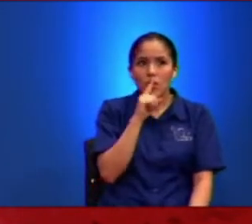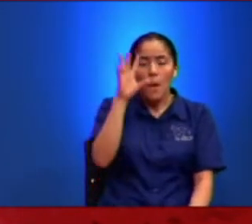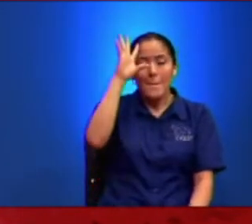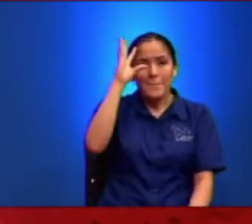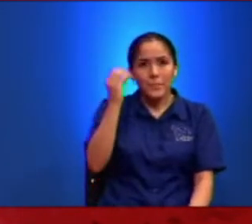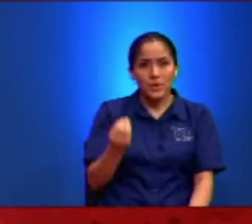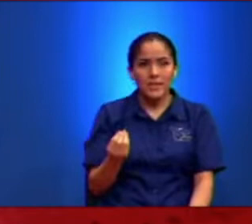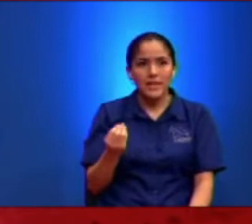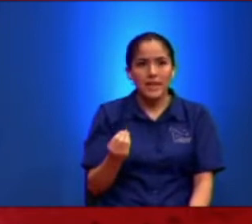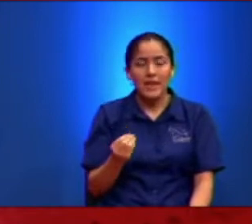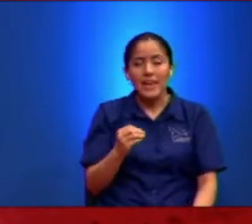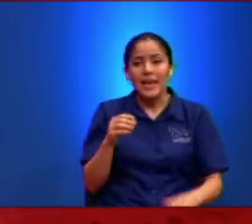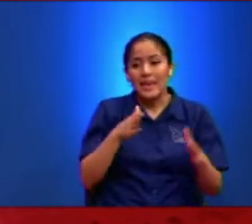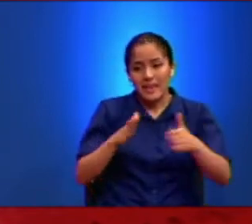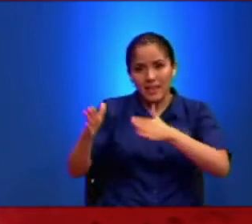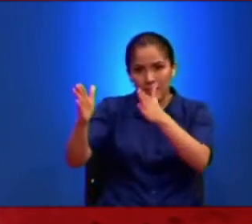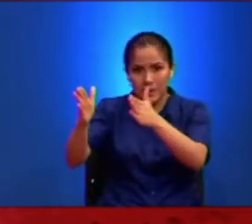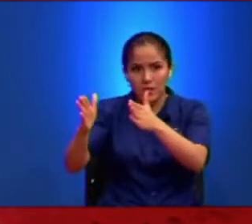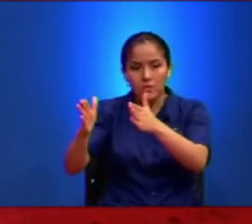Habían Discutido Quién Era El Mayor